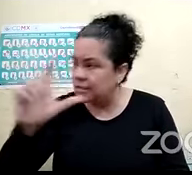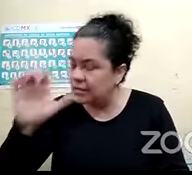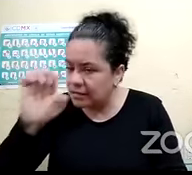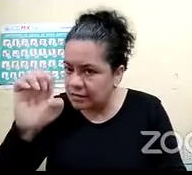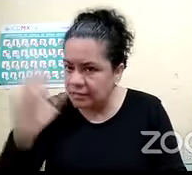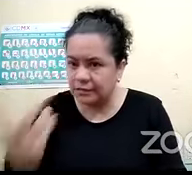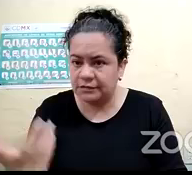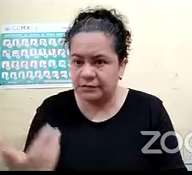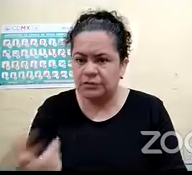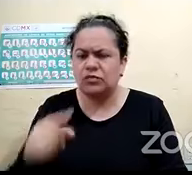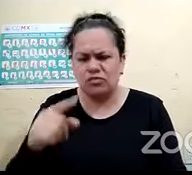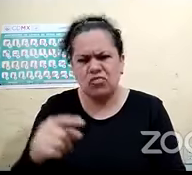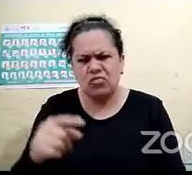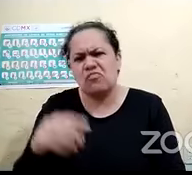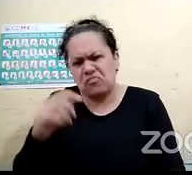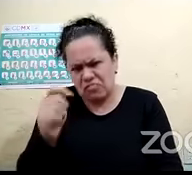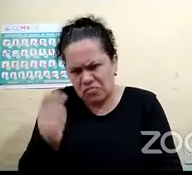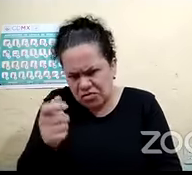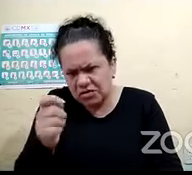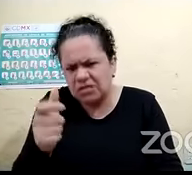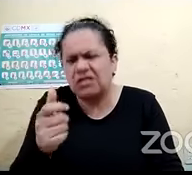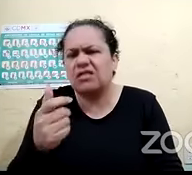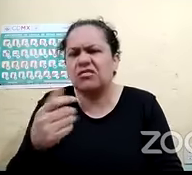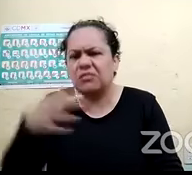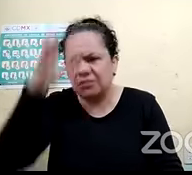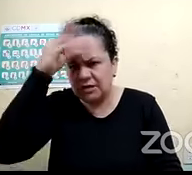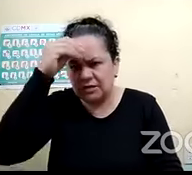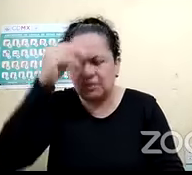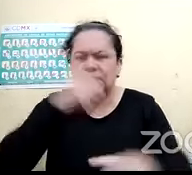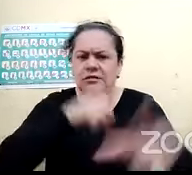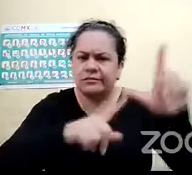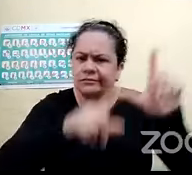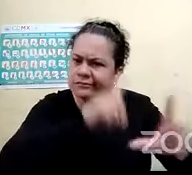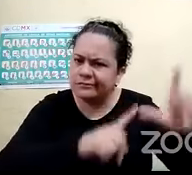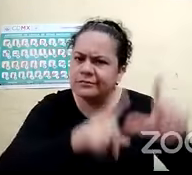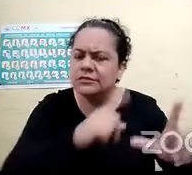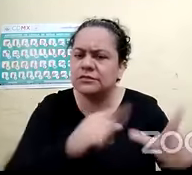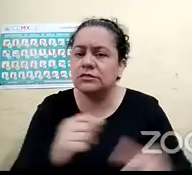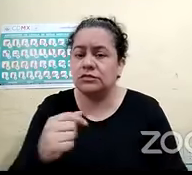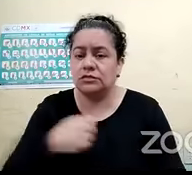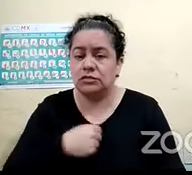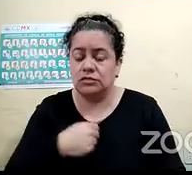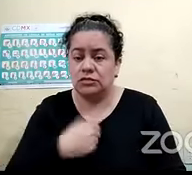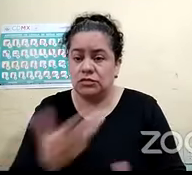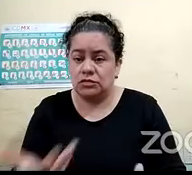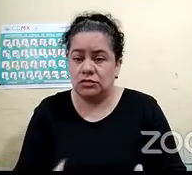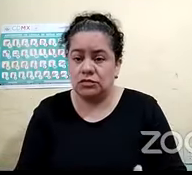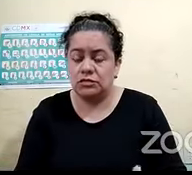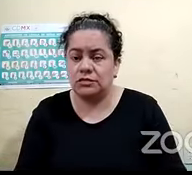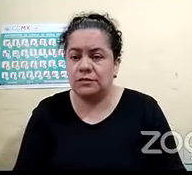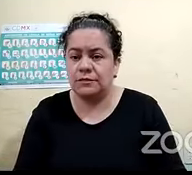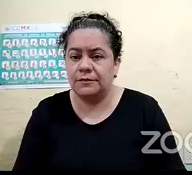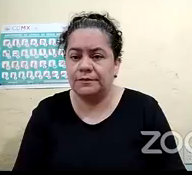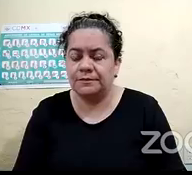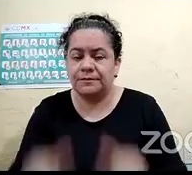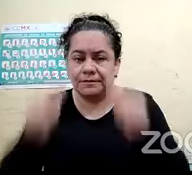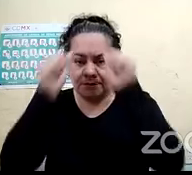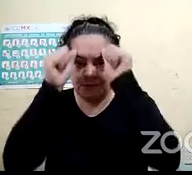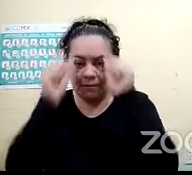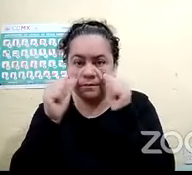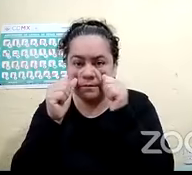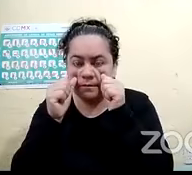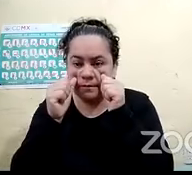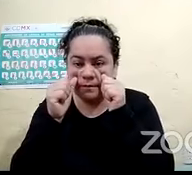algo de lengua de señas. Pero en mi caso, como fui una persona ciega de nacimiento